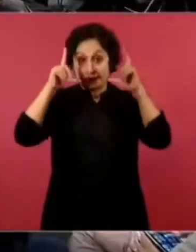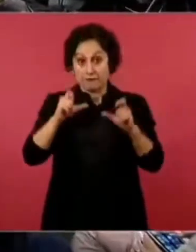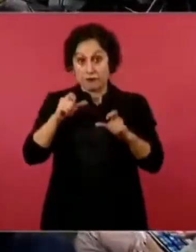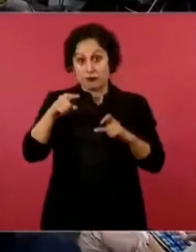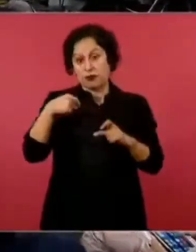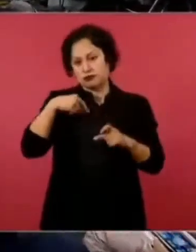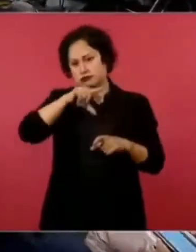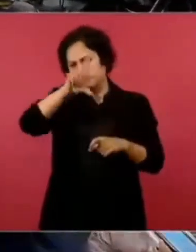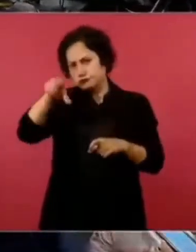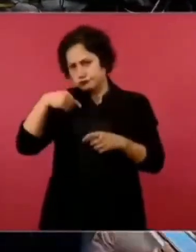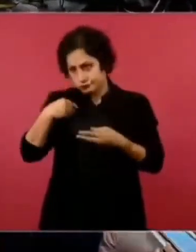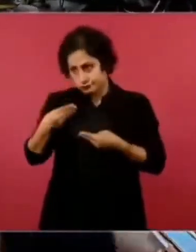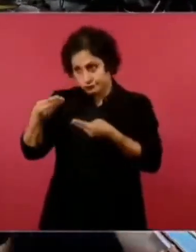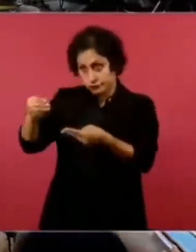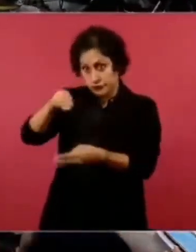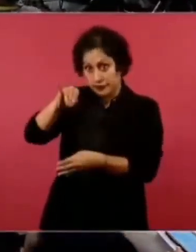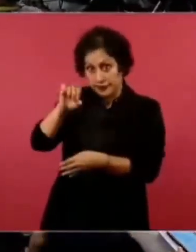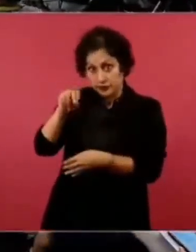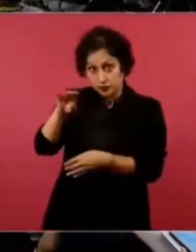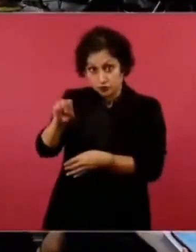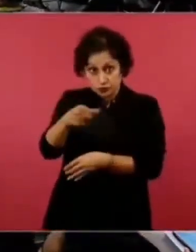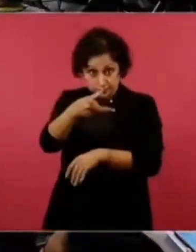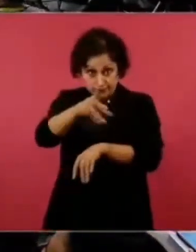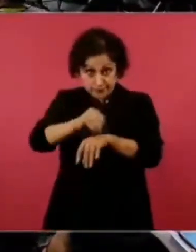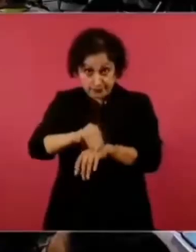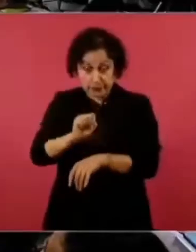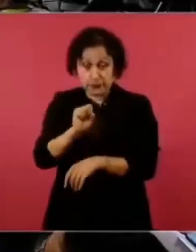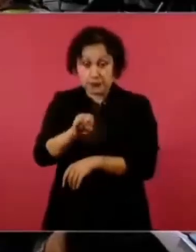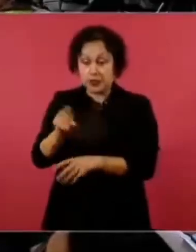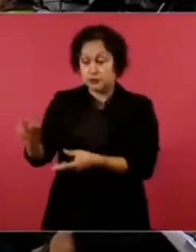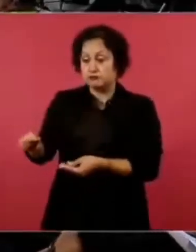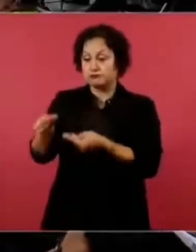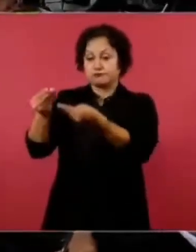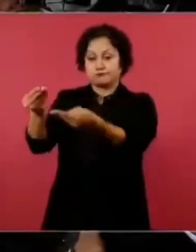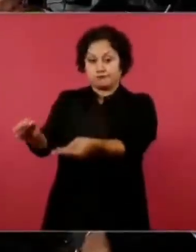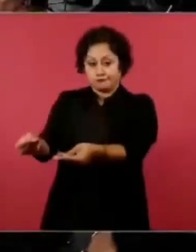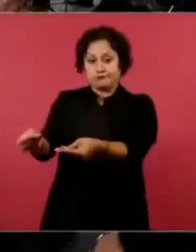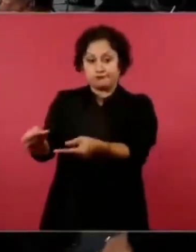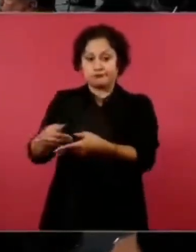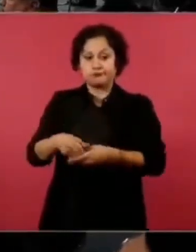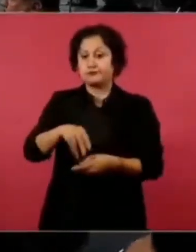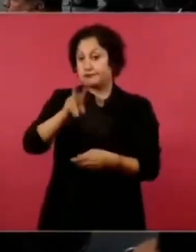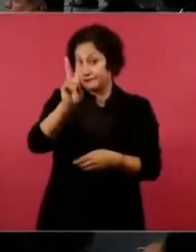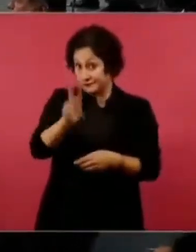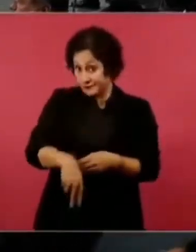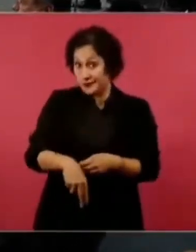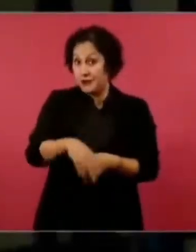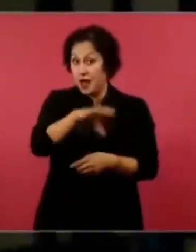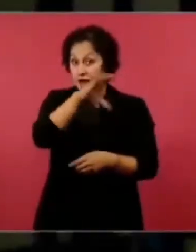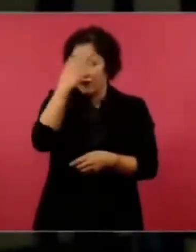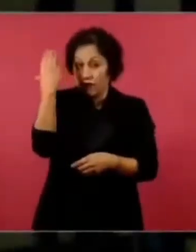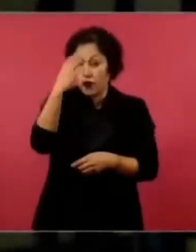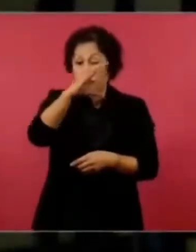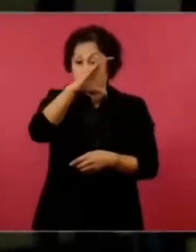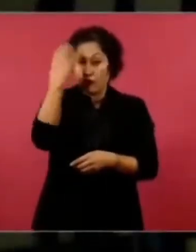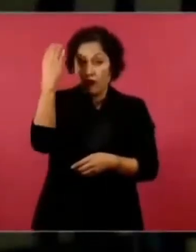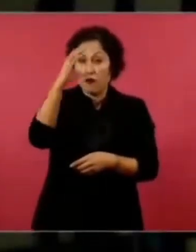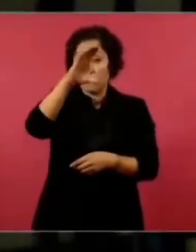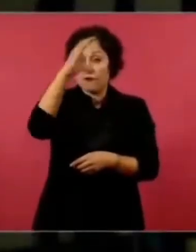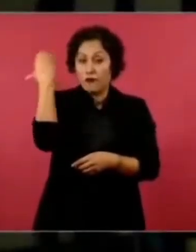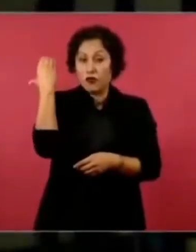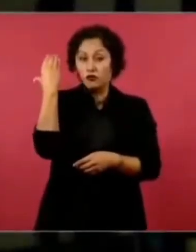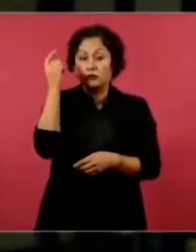permite. Se la dejo a Jesús. Y estas imágenes forman parte